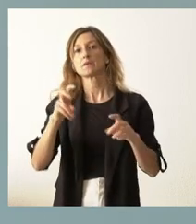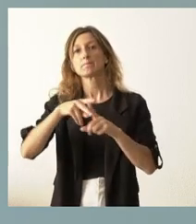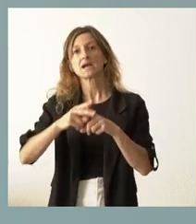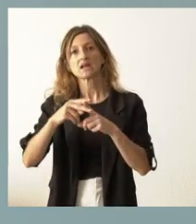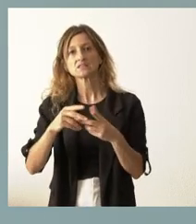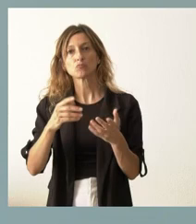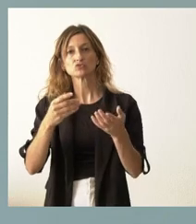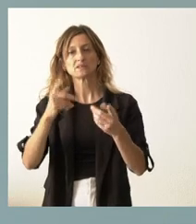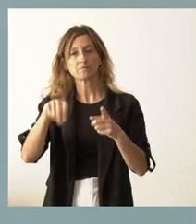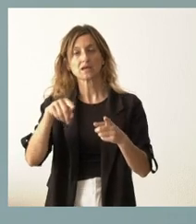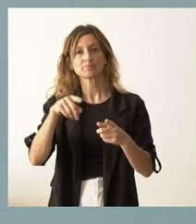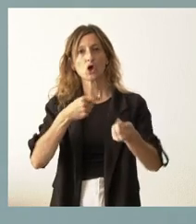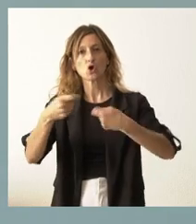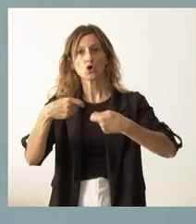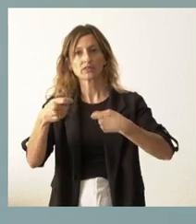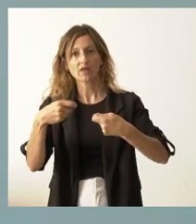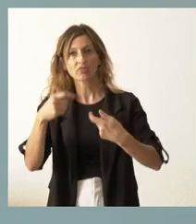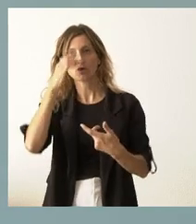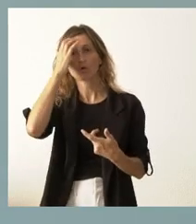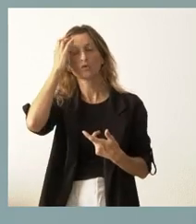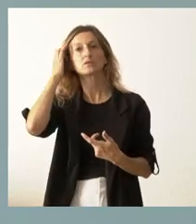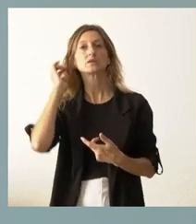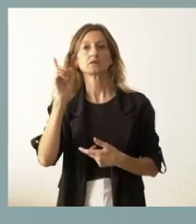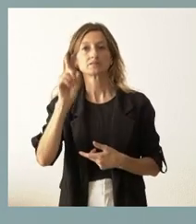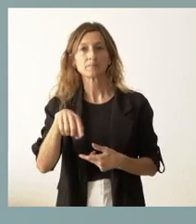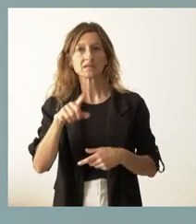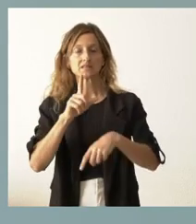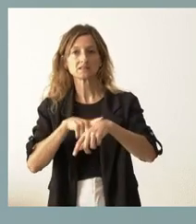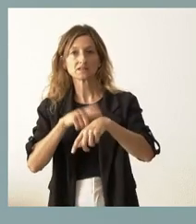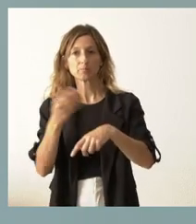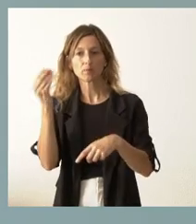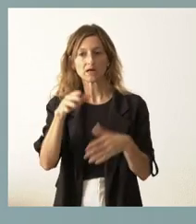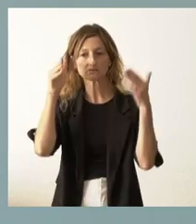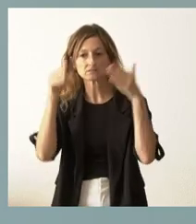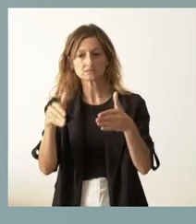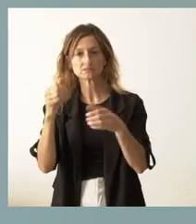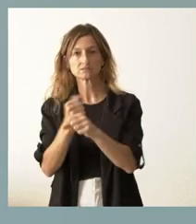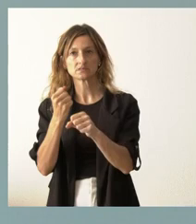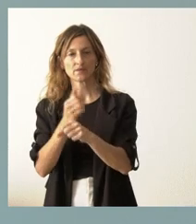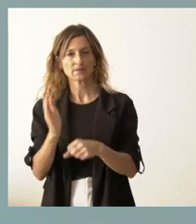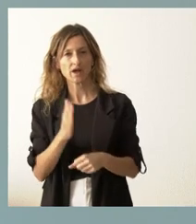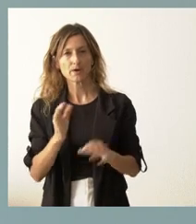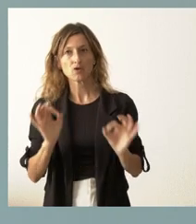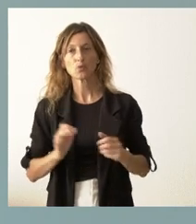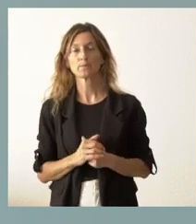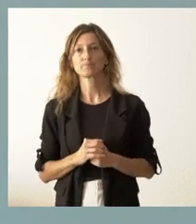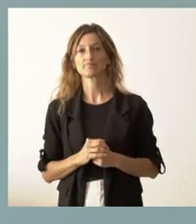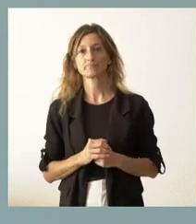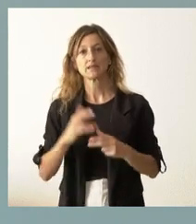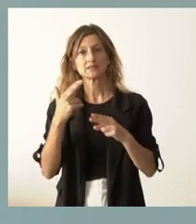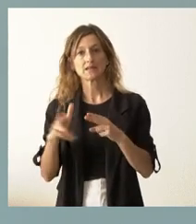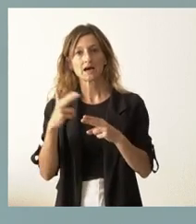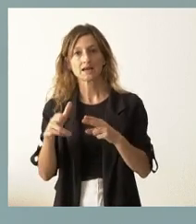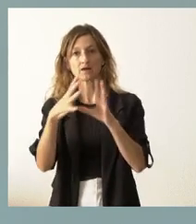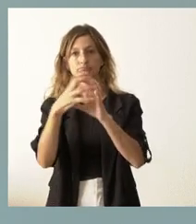coordinación, también tener contrato durante más tiempo a todo el operativo. Es una tarea en la que hay una cierta